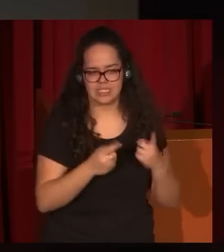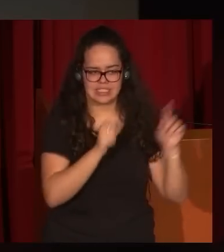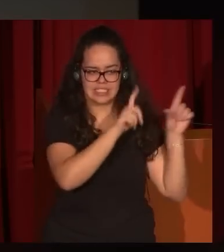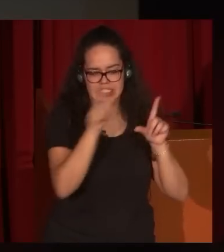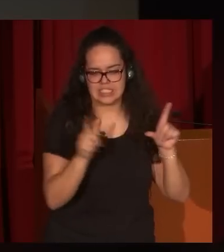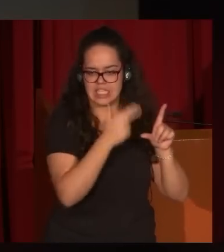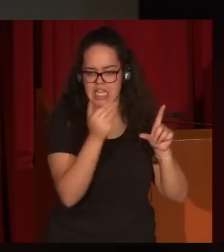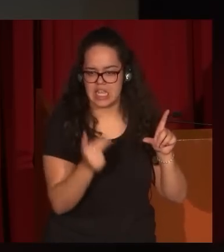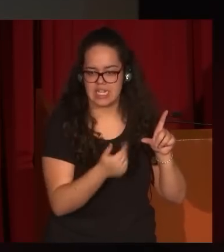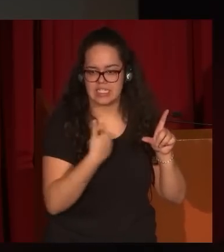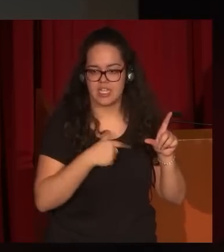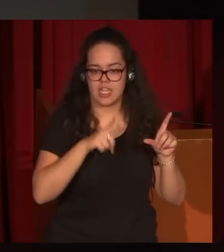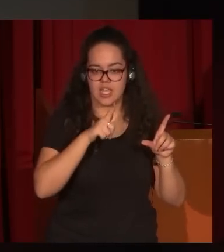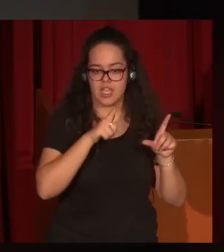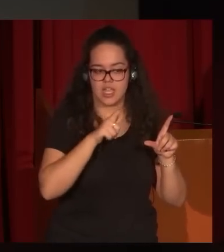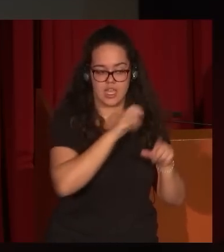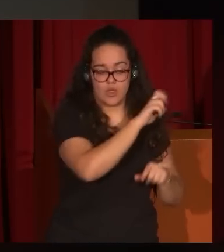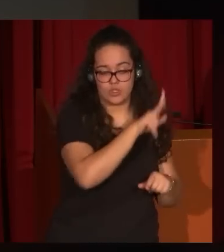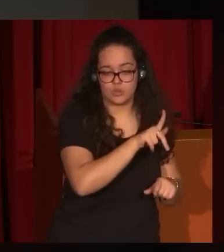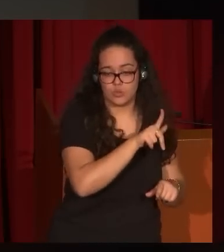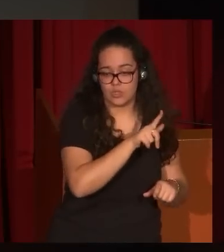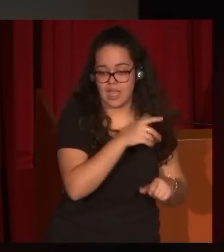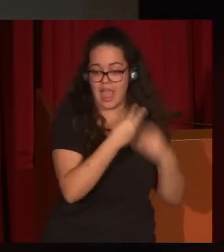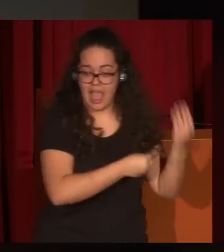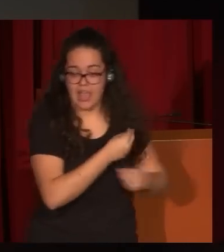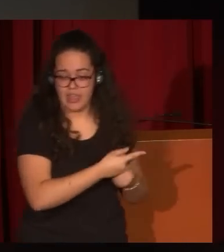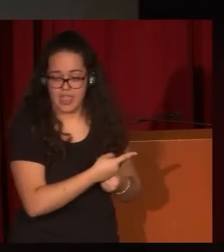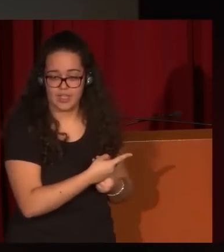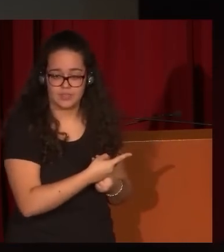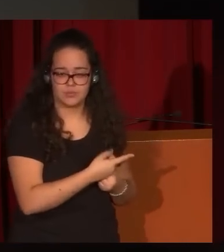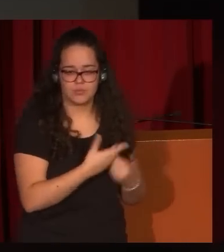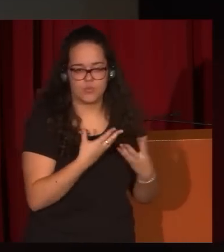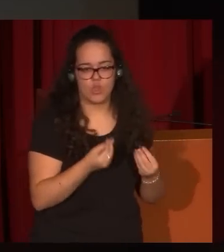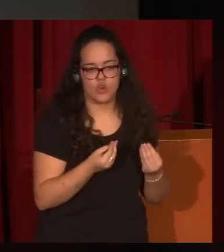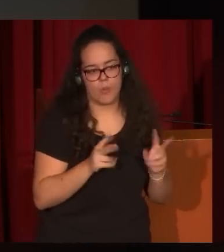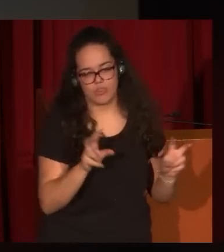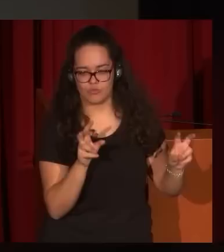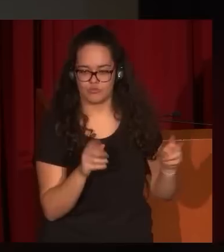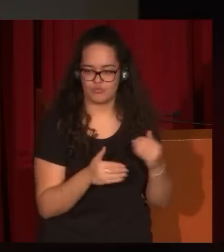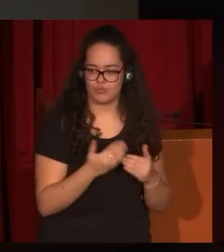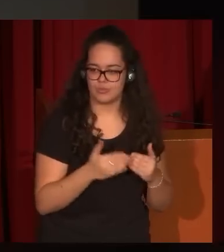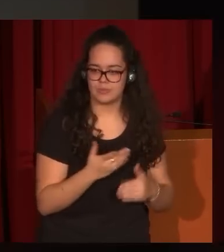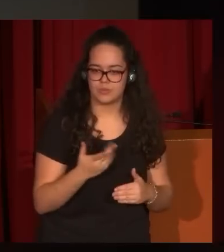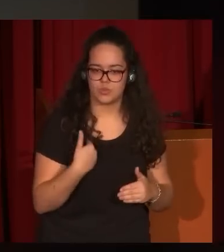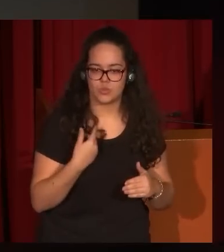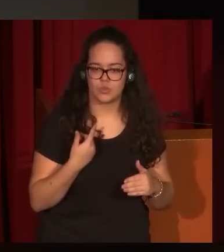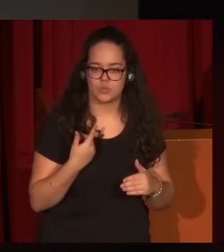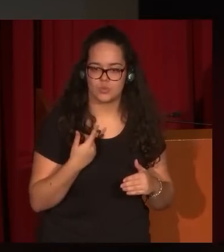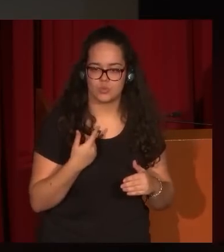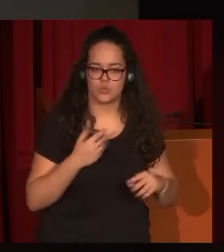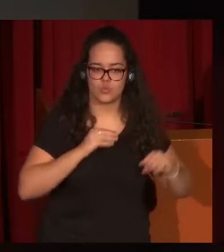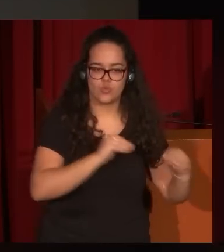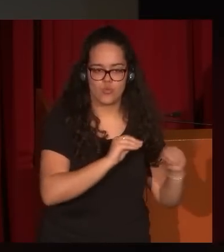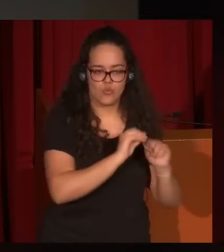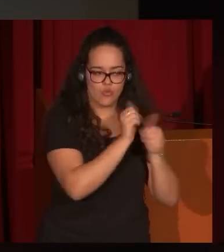que hace Lucas. En ese sentido sí que es muy novedoso, digámoslo así, su interpretación que hace